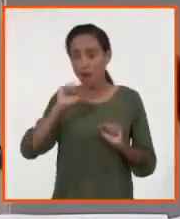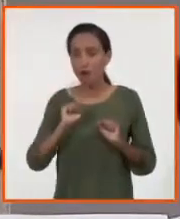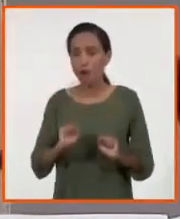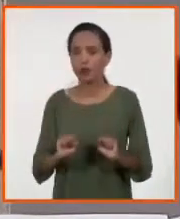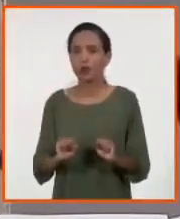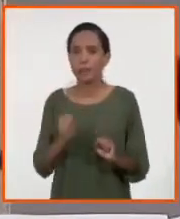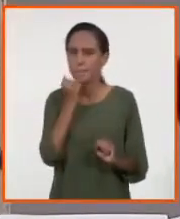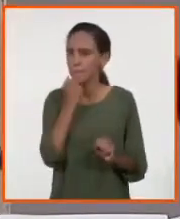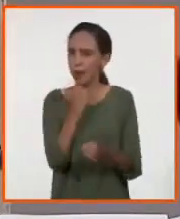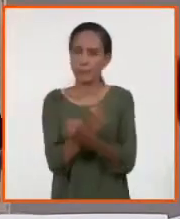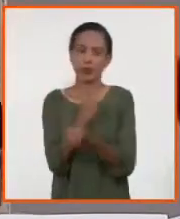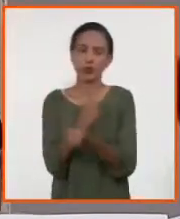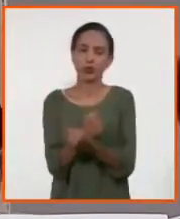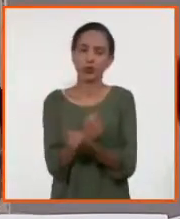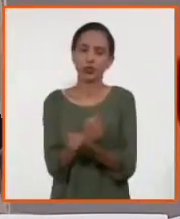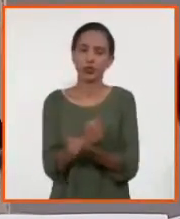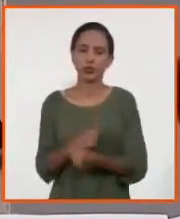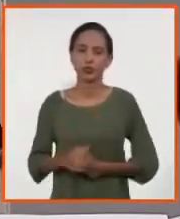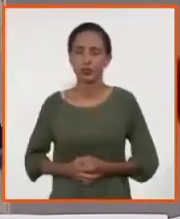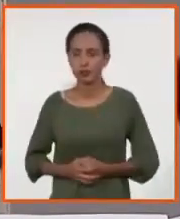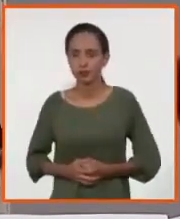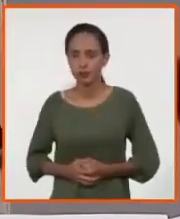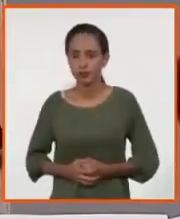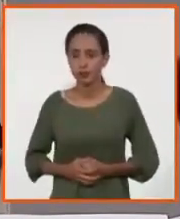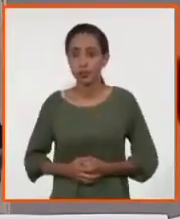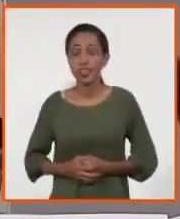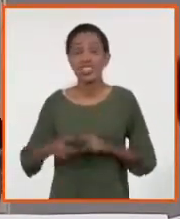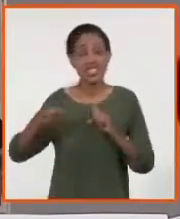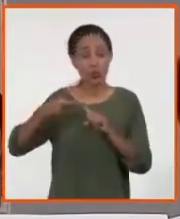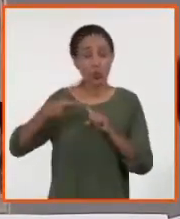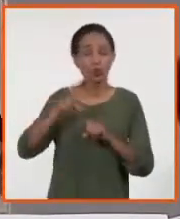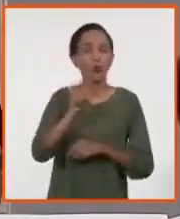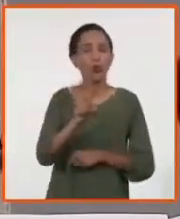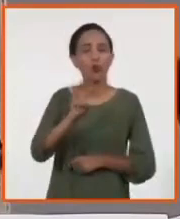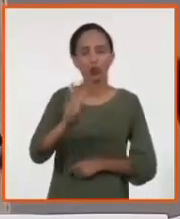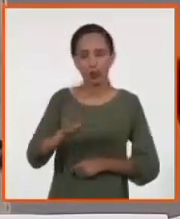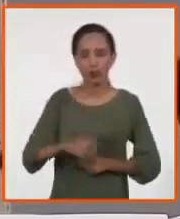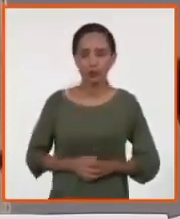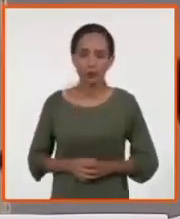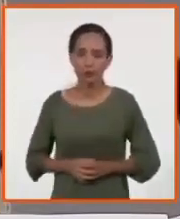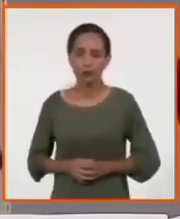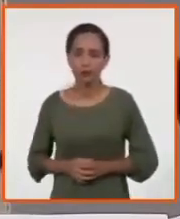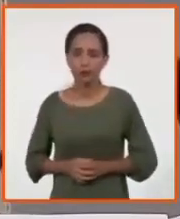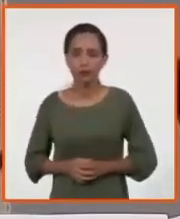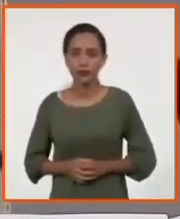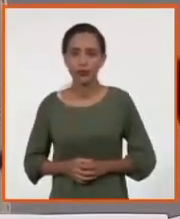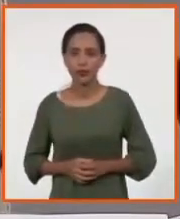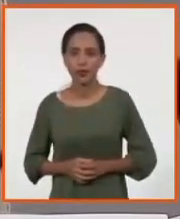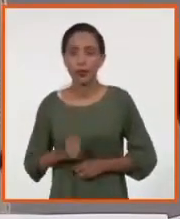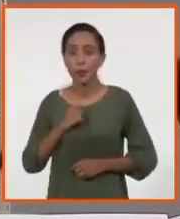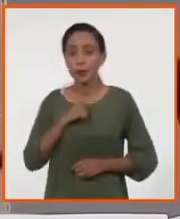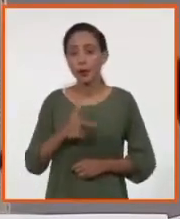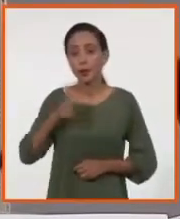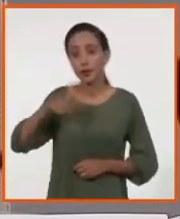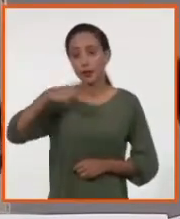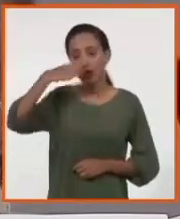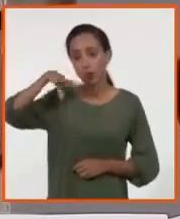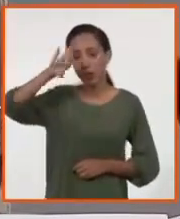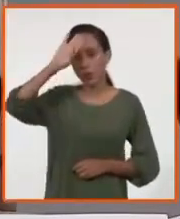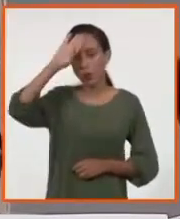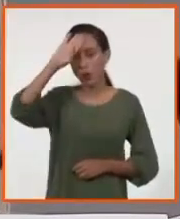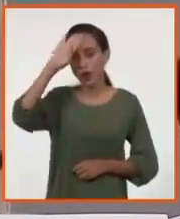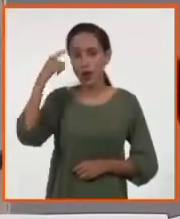más peligrosa. Y le sigue la 1-3. Y después de eso, por ejemplo, en Cuba, en el año